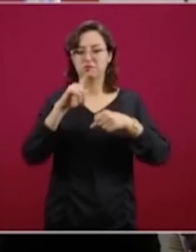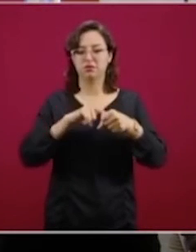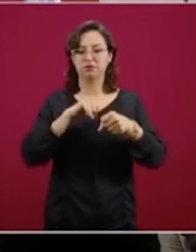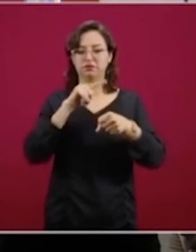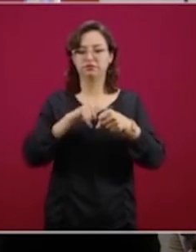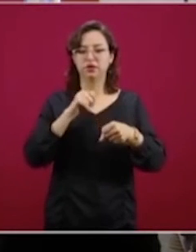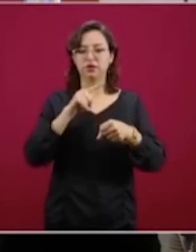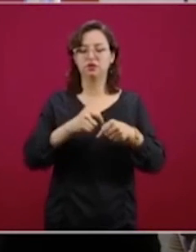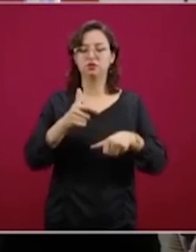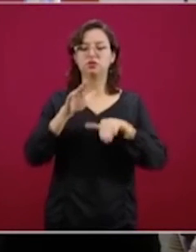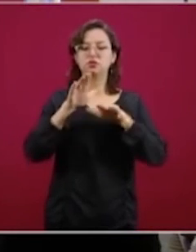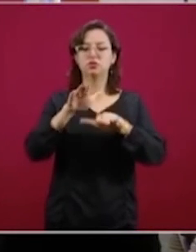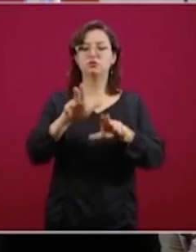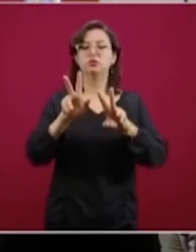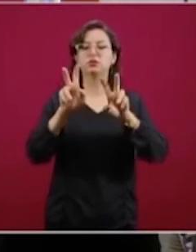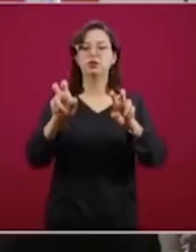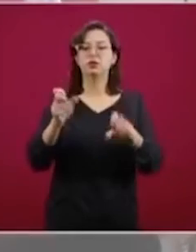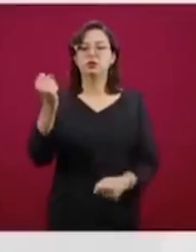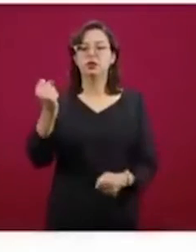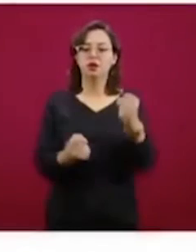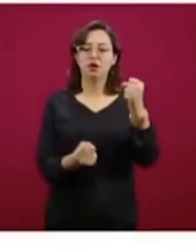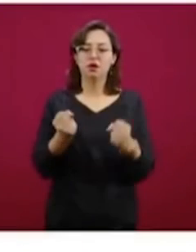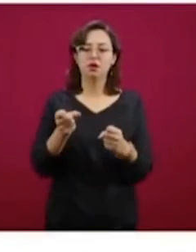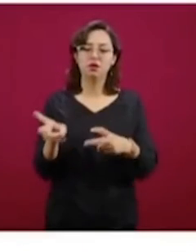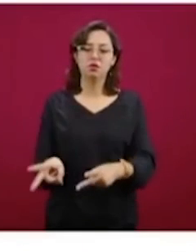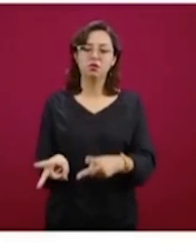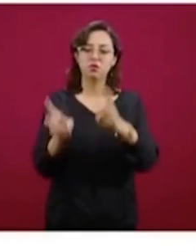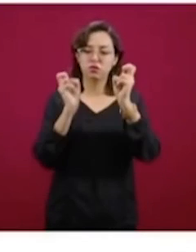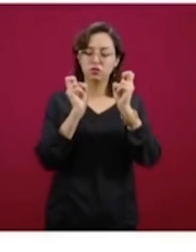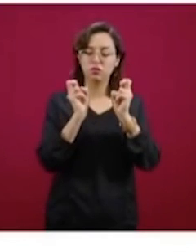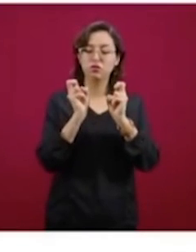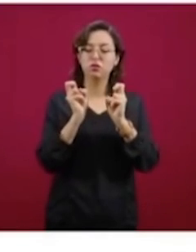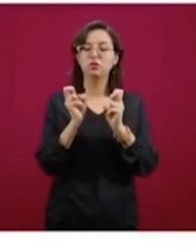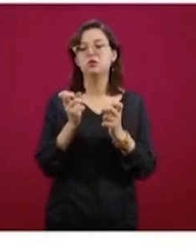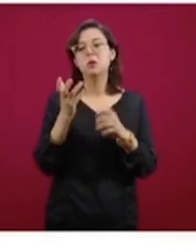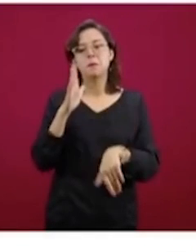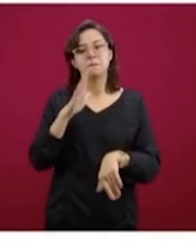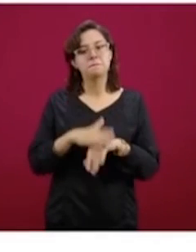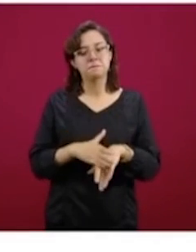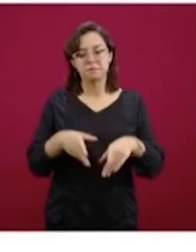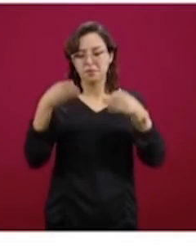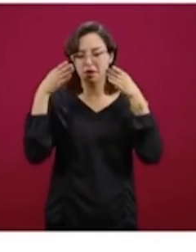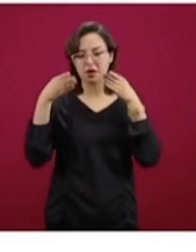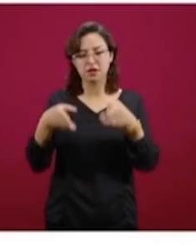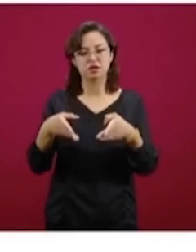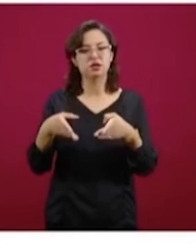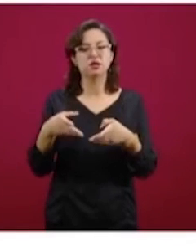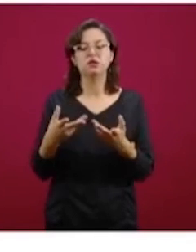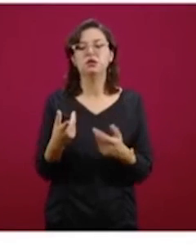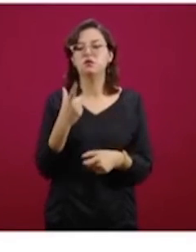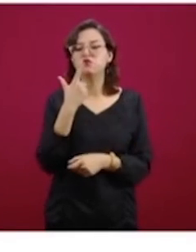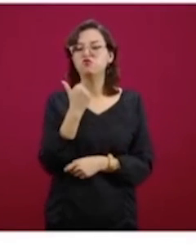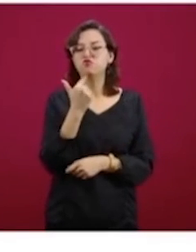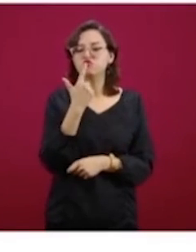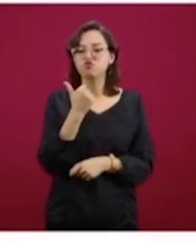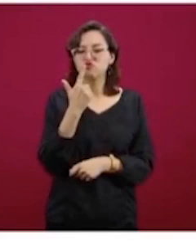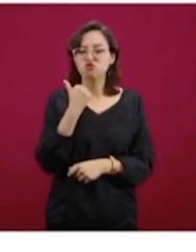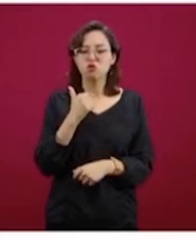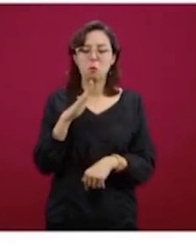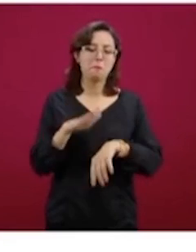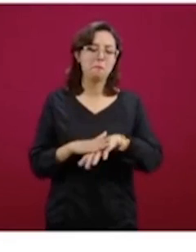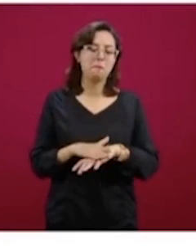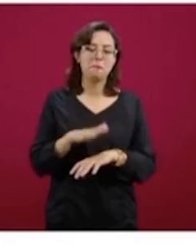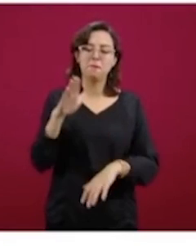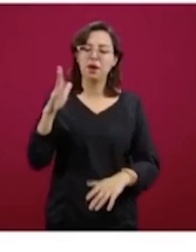país que nos indica nuevamente que el robo de vehículos está focalizado. Aquí está el rojo, son los de mayor